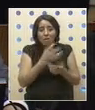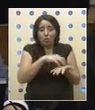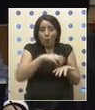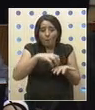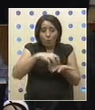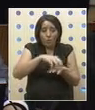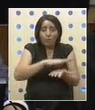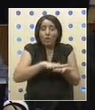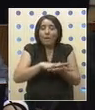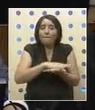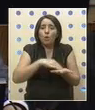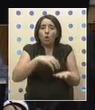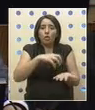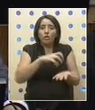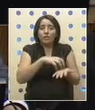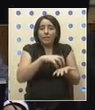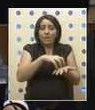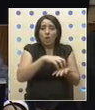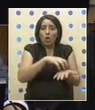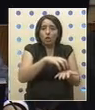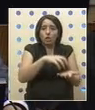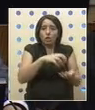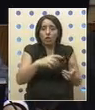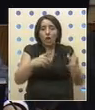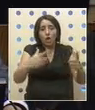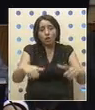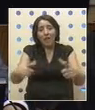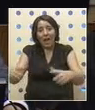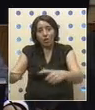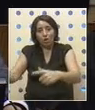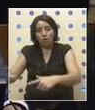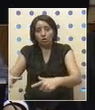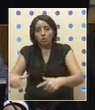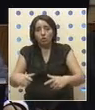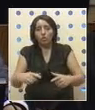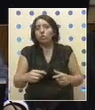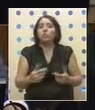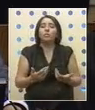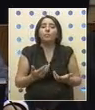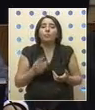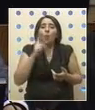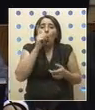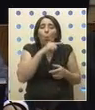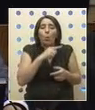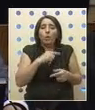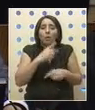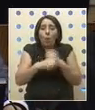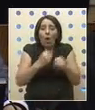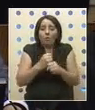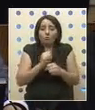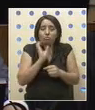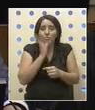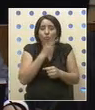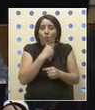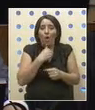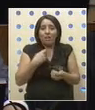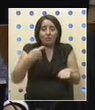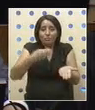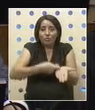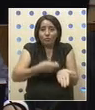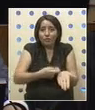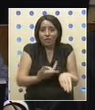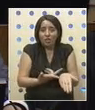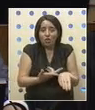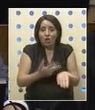ejemplo la región de los lagos, como la capital regional, Puerto Montt, que en los últimos tres años prácticamente no hayan tenido subsidios del